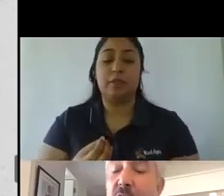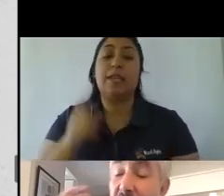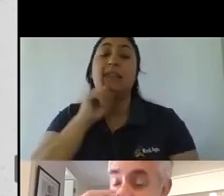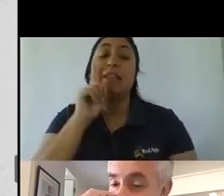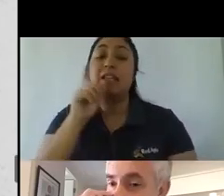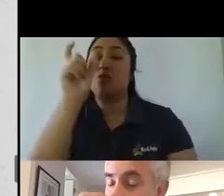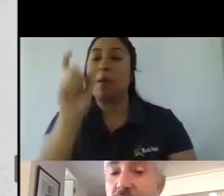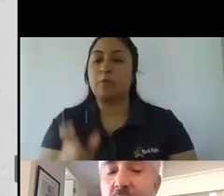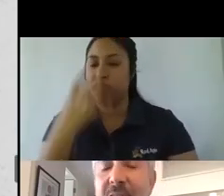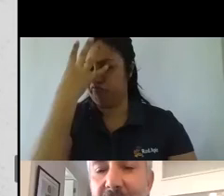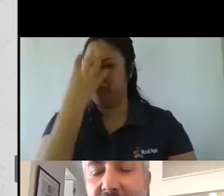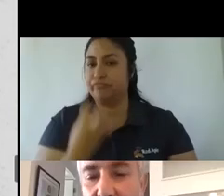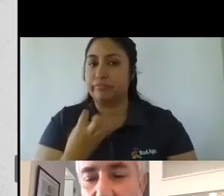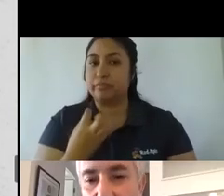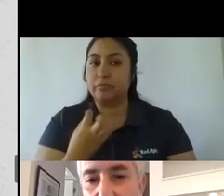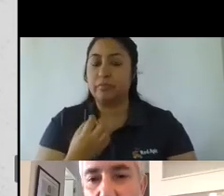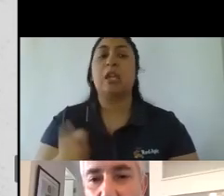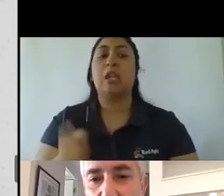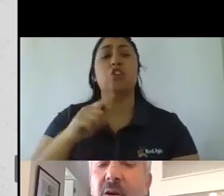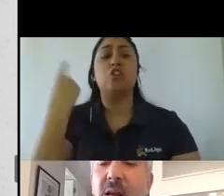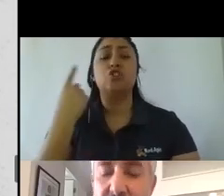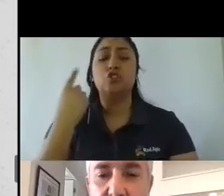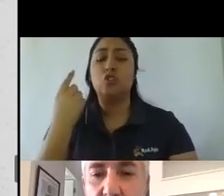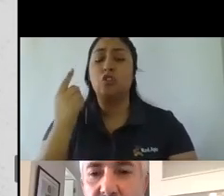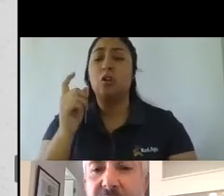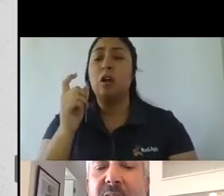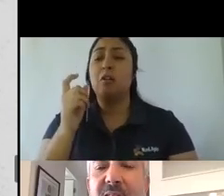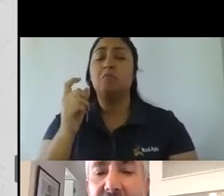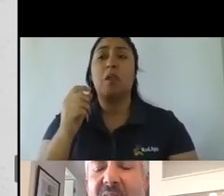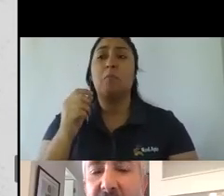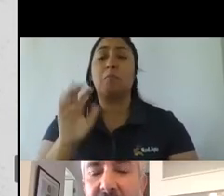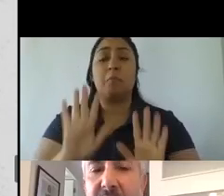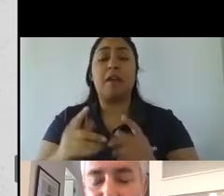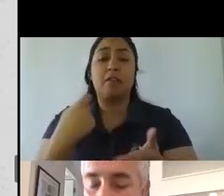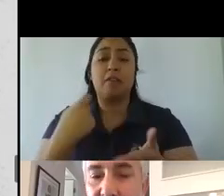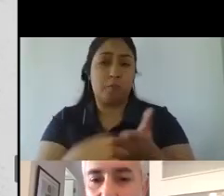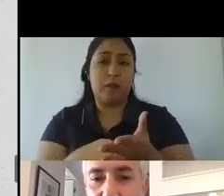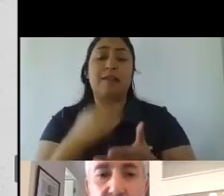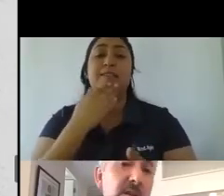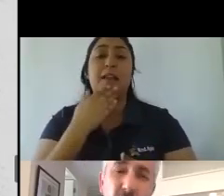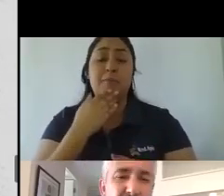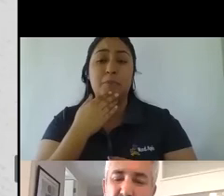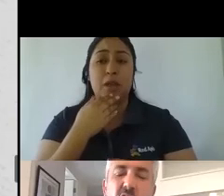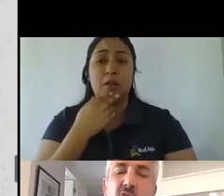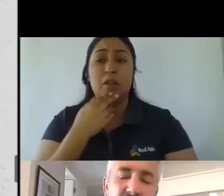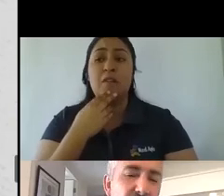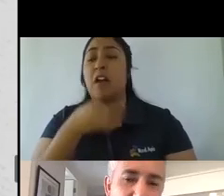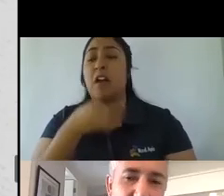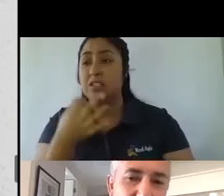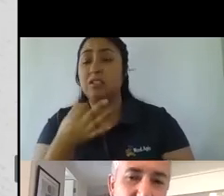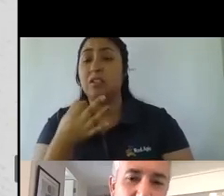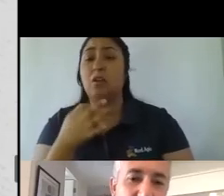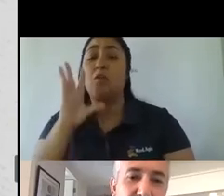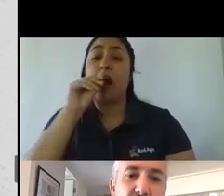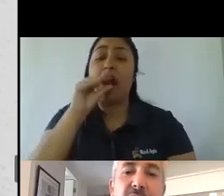un cliente enojado no solo es alguien que te va a dejar de comprar un cliente enojado es alguien que va a hablar mal de ti eso es lo que hacemos todos al final